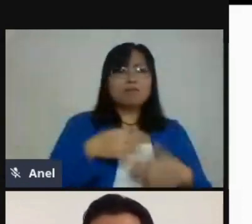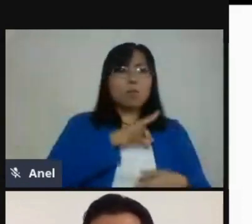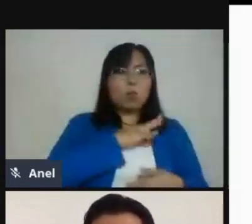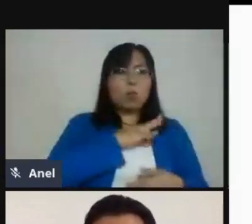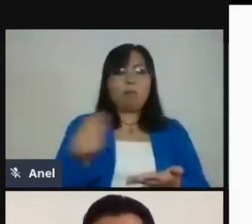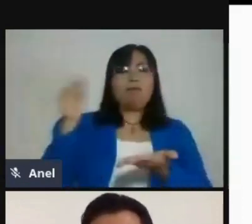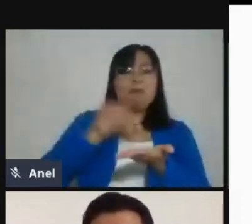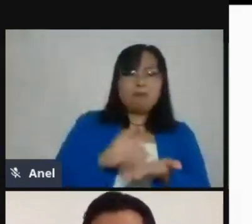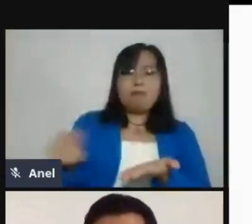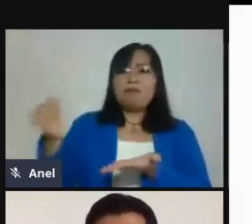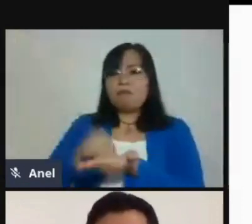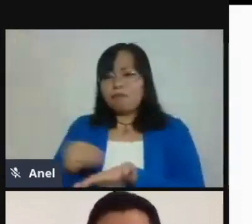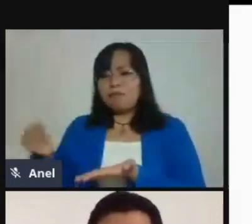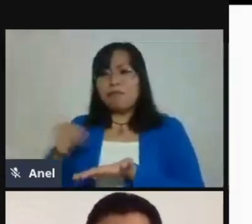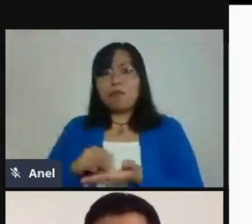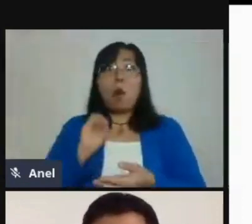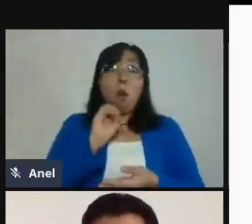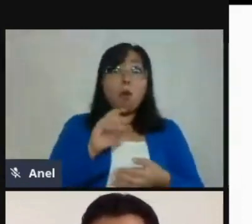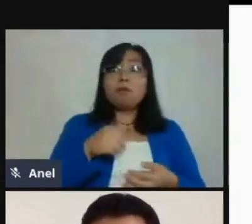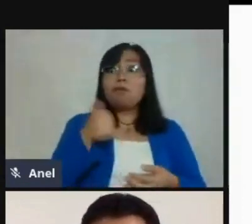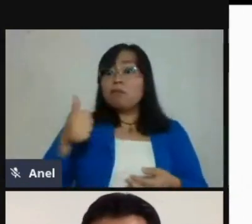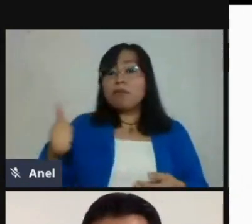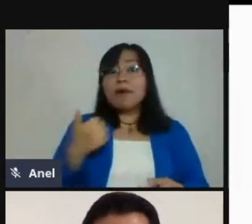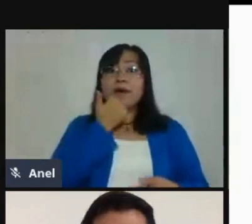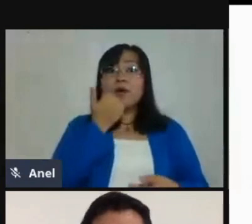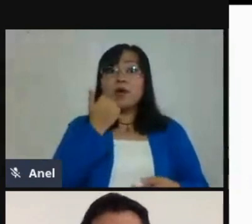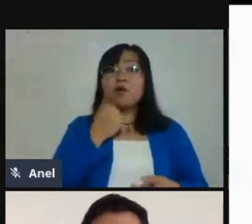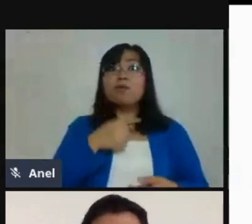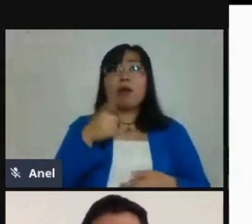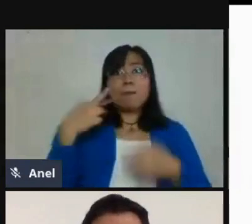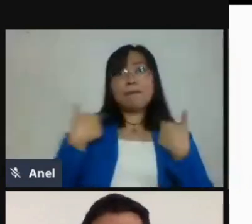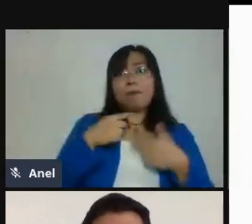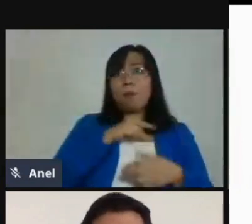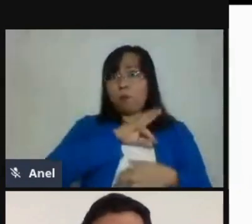manera que esto pueda ser totalmente constructivo.